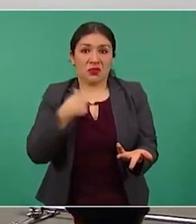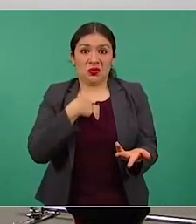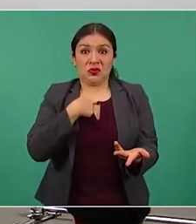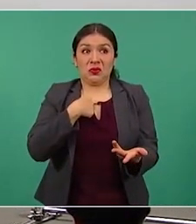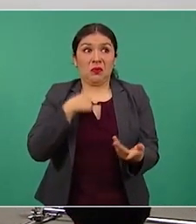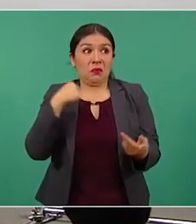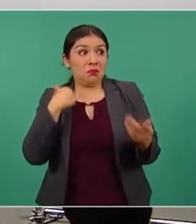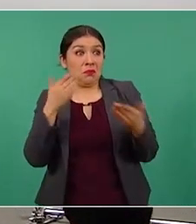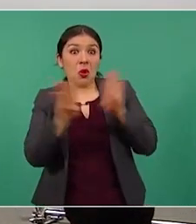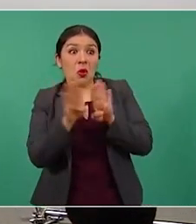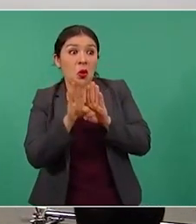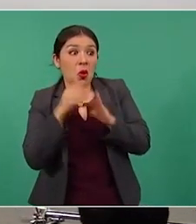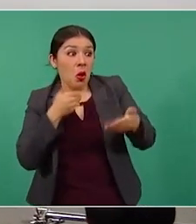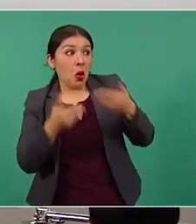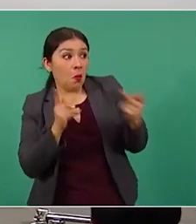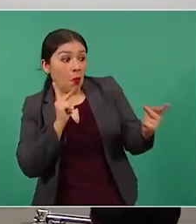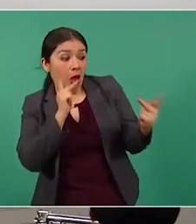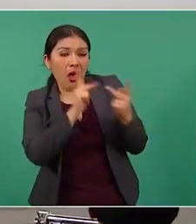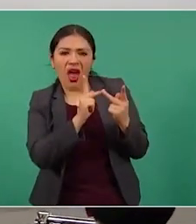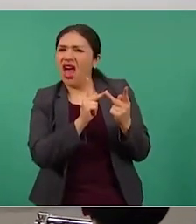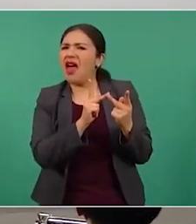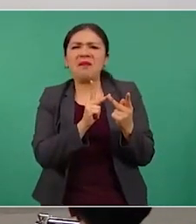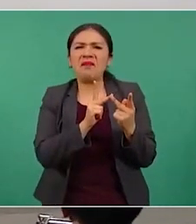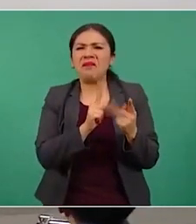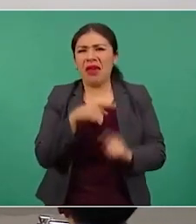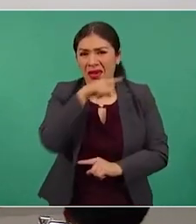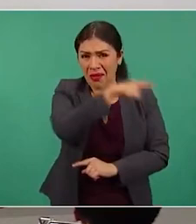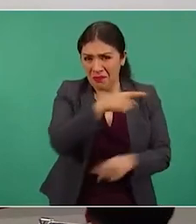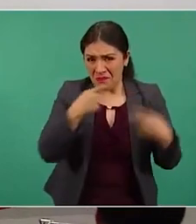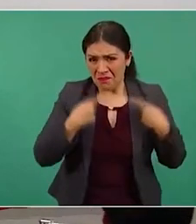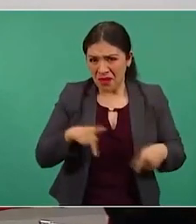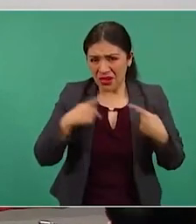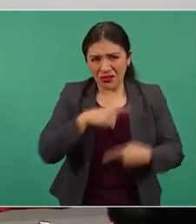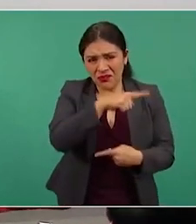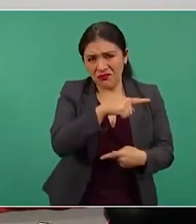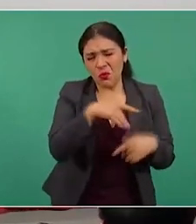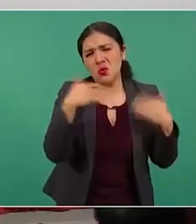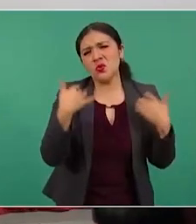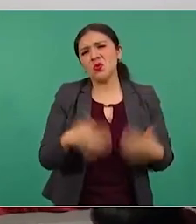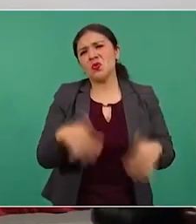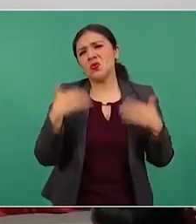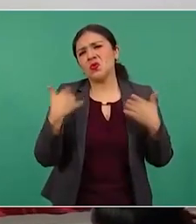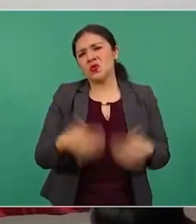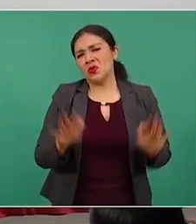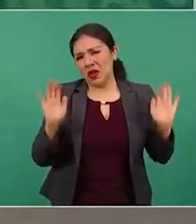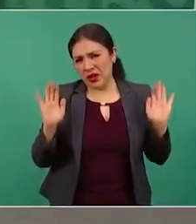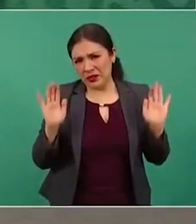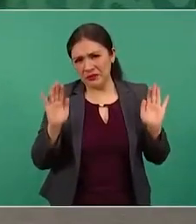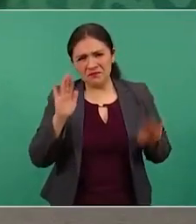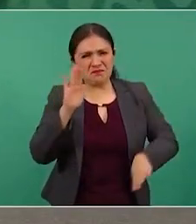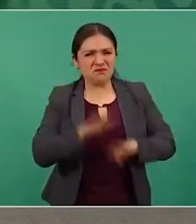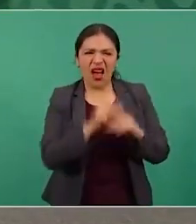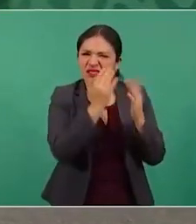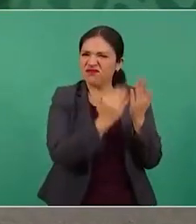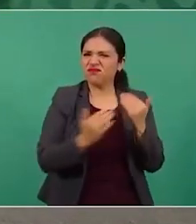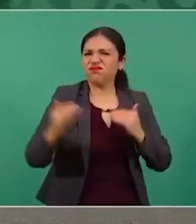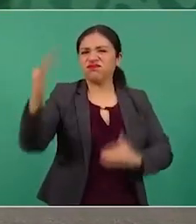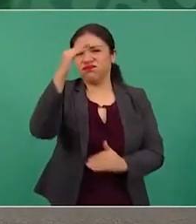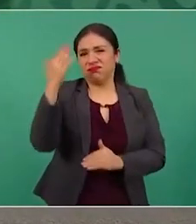puedo comparar, porque ese es un hombre inmenso, un gigante,